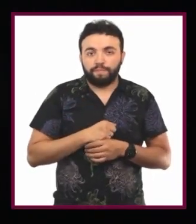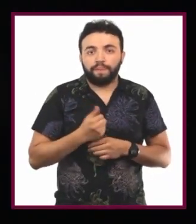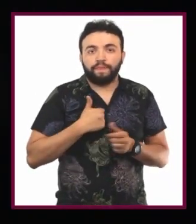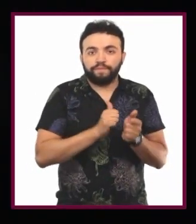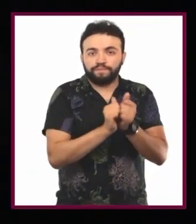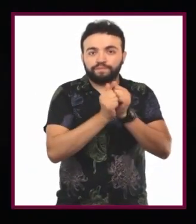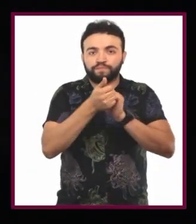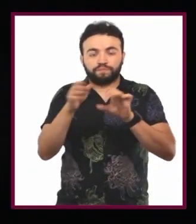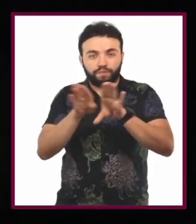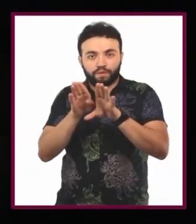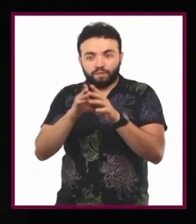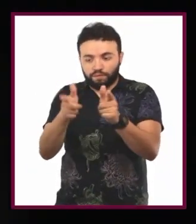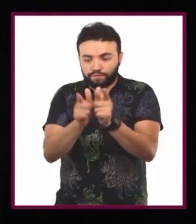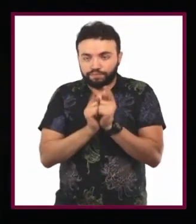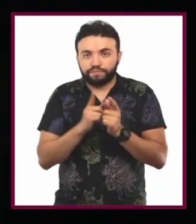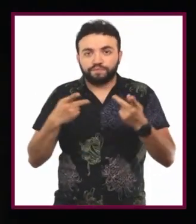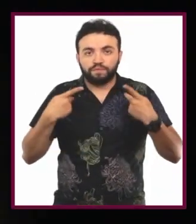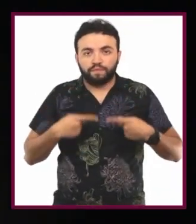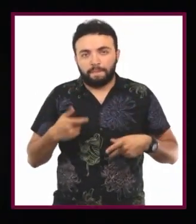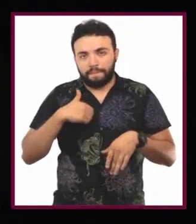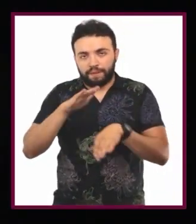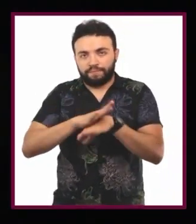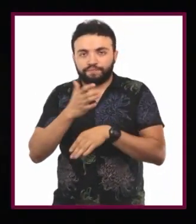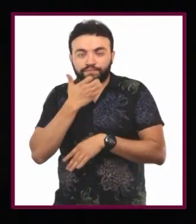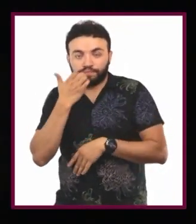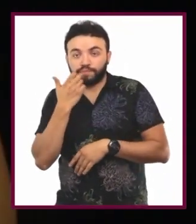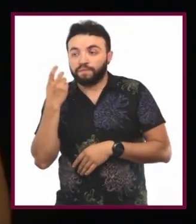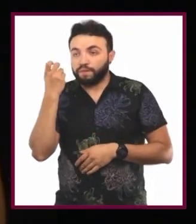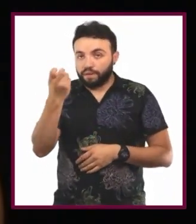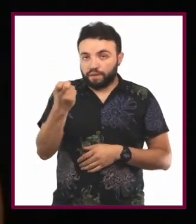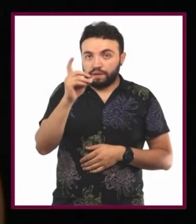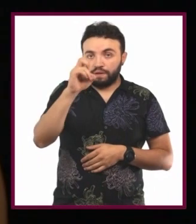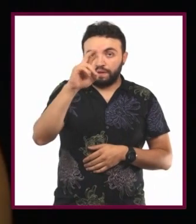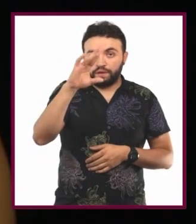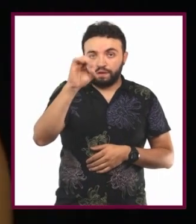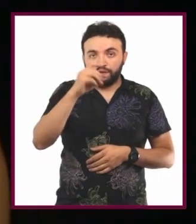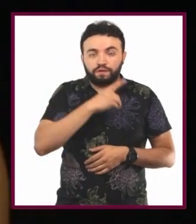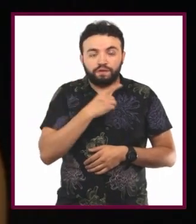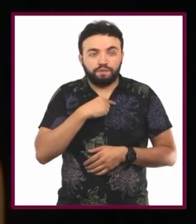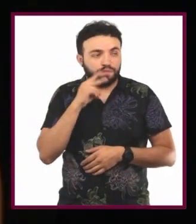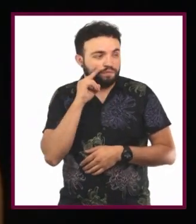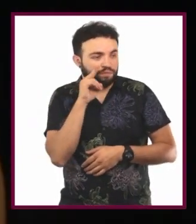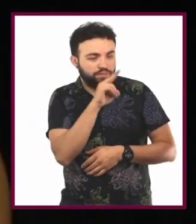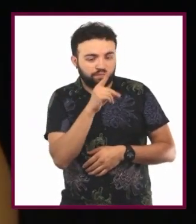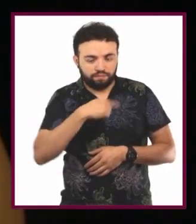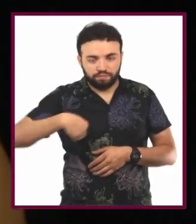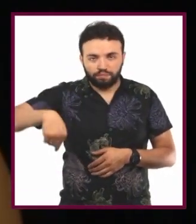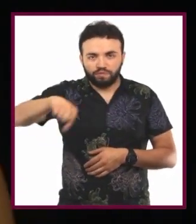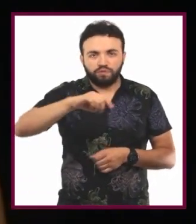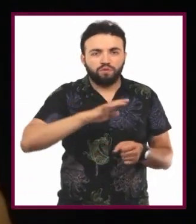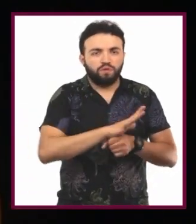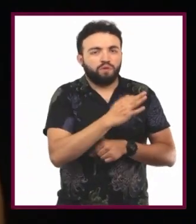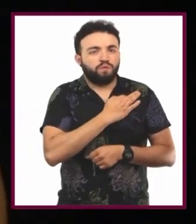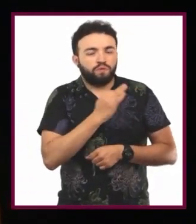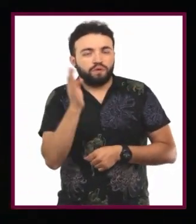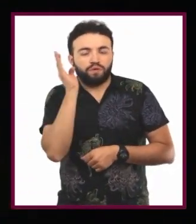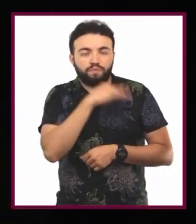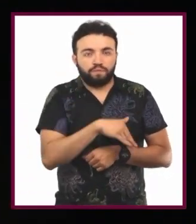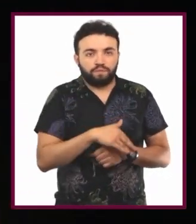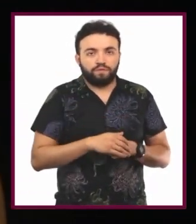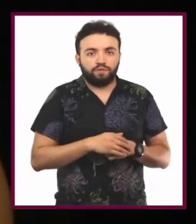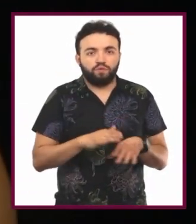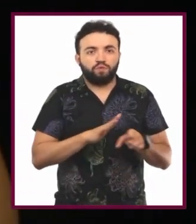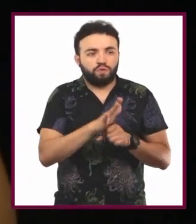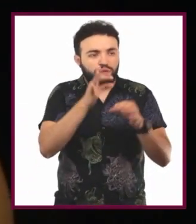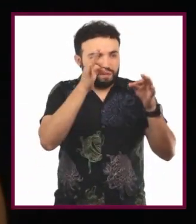desenvuelve en un grupo de personas, mis amigos de la escuela. Ahí Darío deberá observar su entorno para determinar lo bueno y lo malo, lo